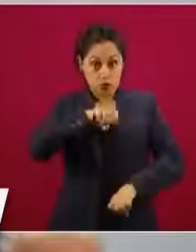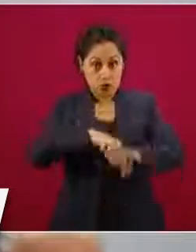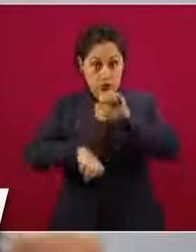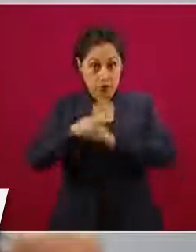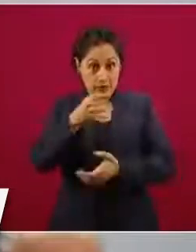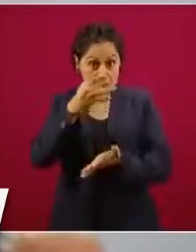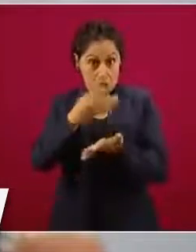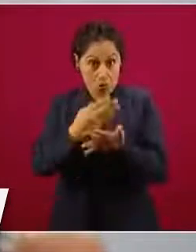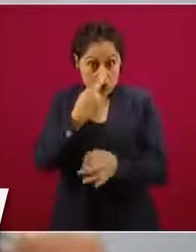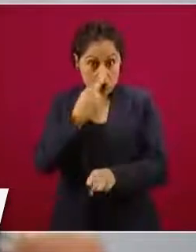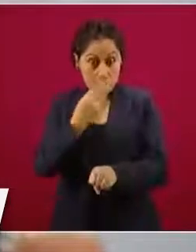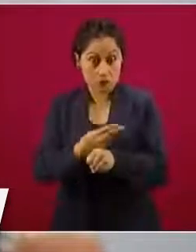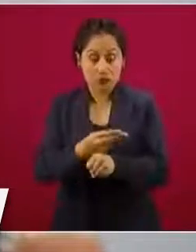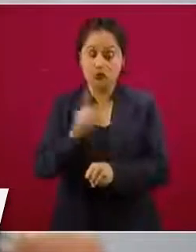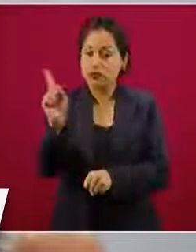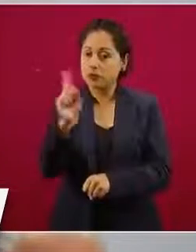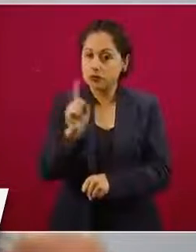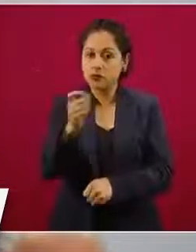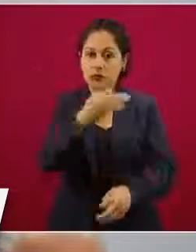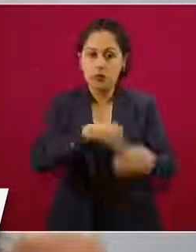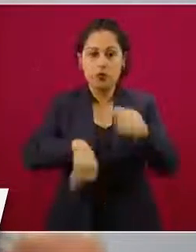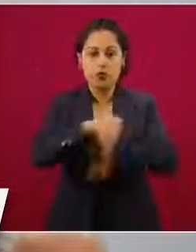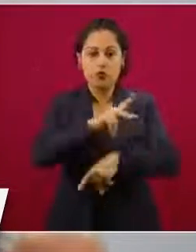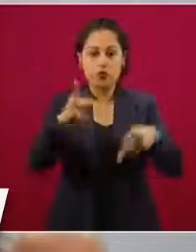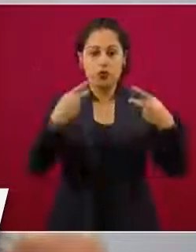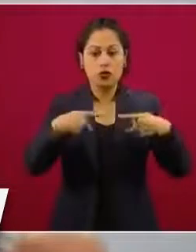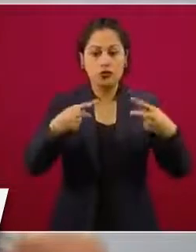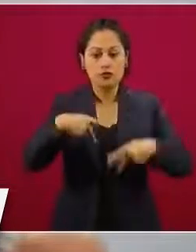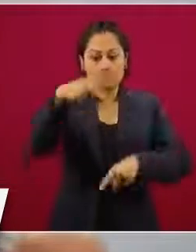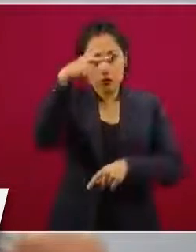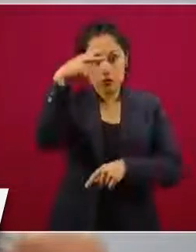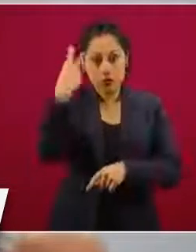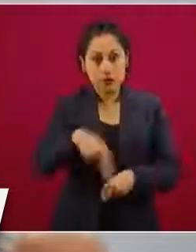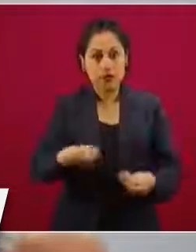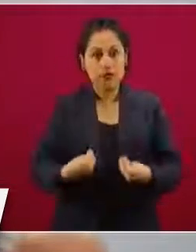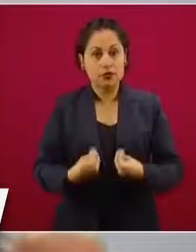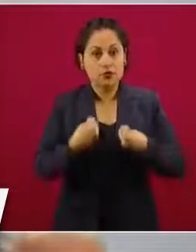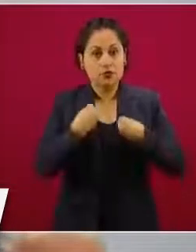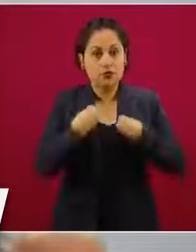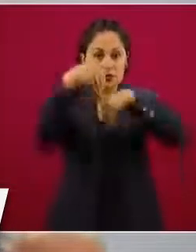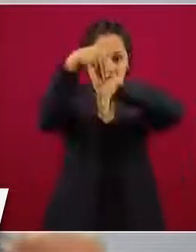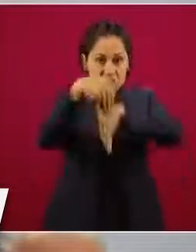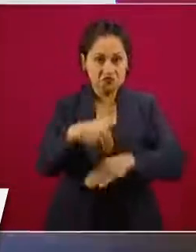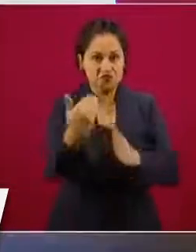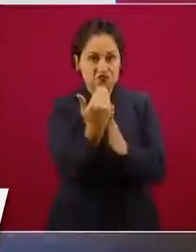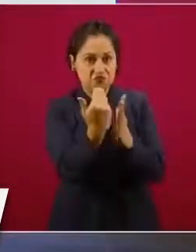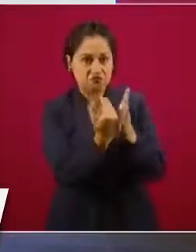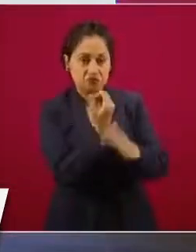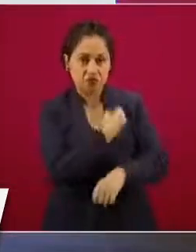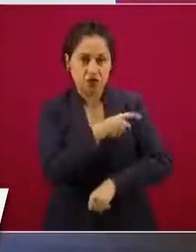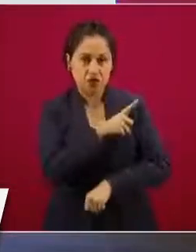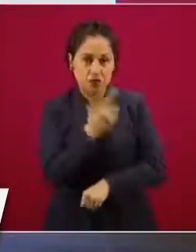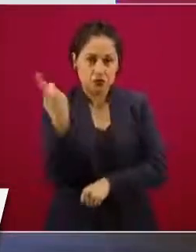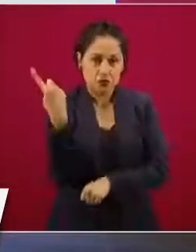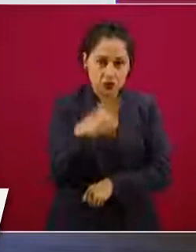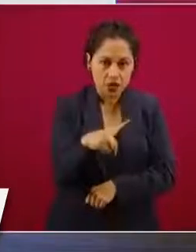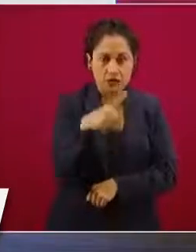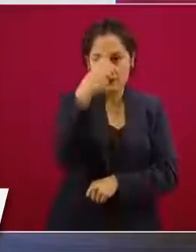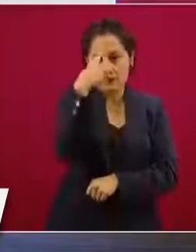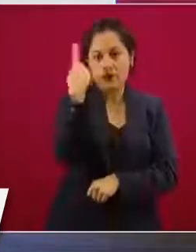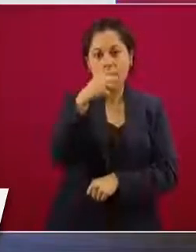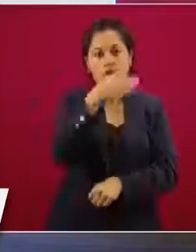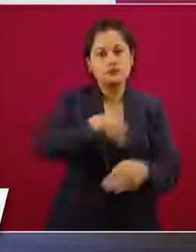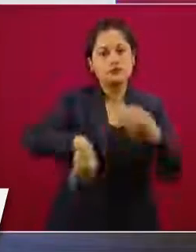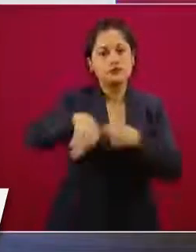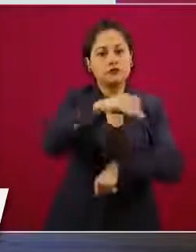apegarnos a las medidas que tanto se nos ha comentado de distanciamiento y ejercer una responsabilidad social que hoy es muy importante.